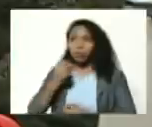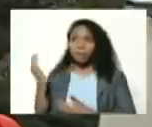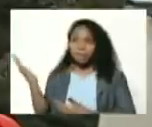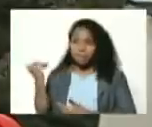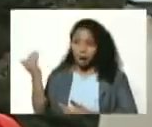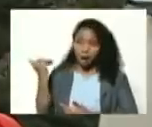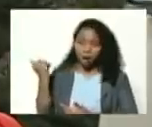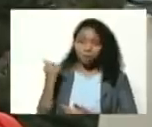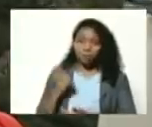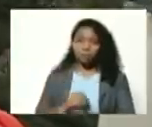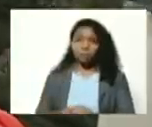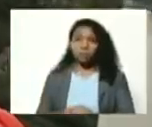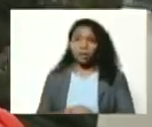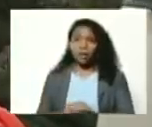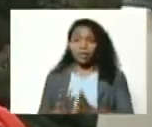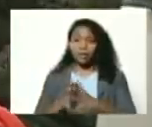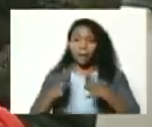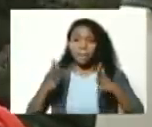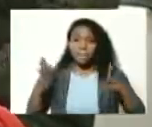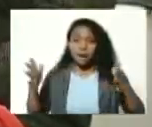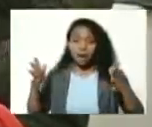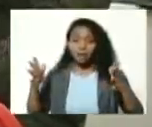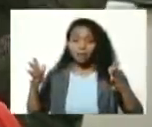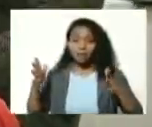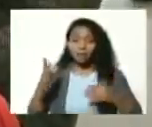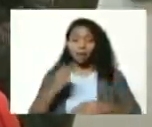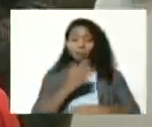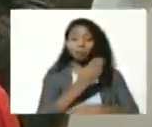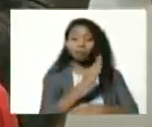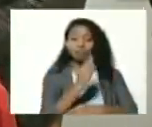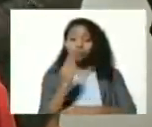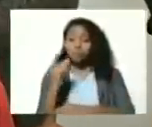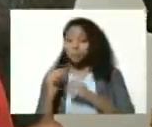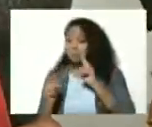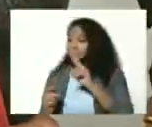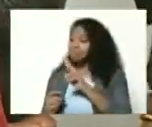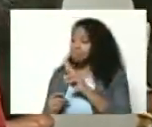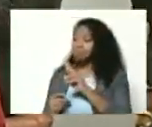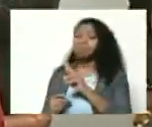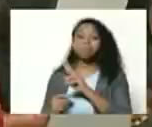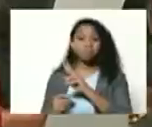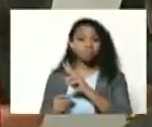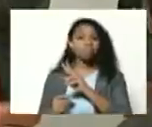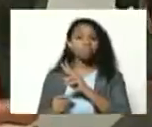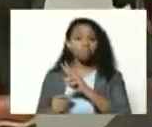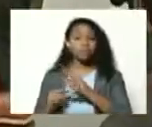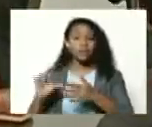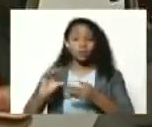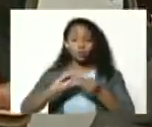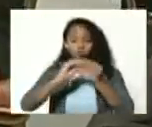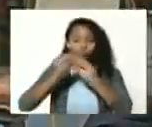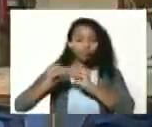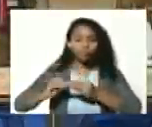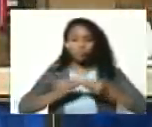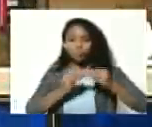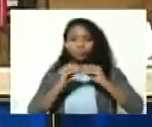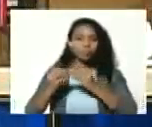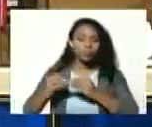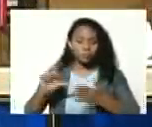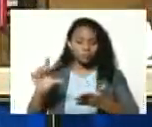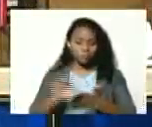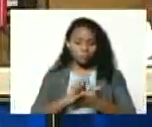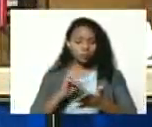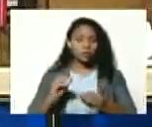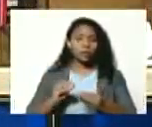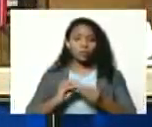colección de la más alta calidad en su elaboración edición